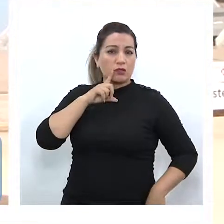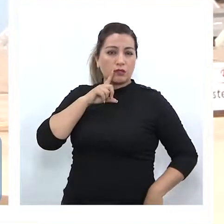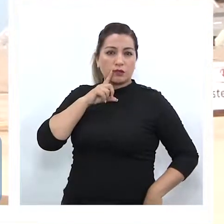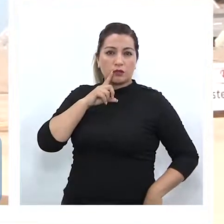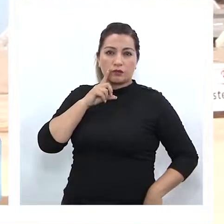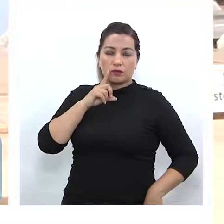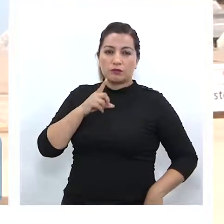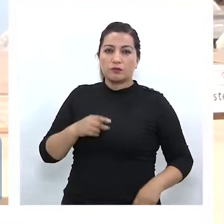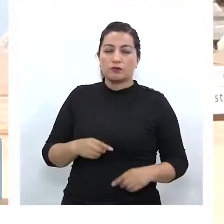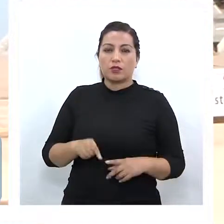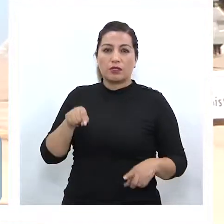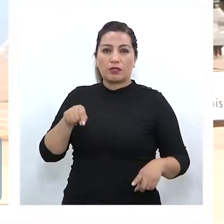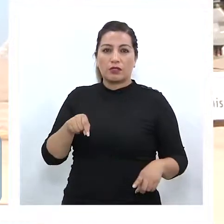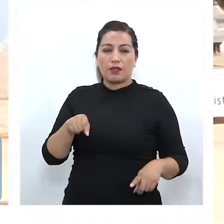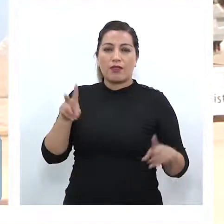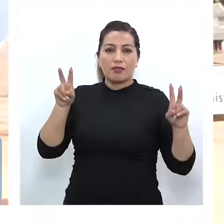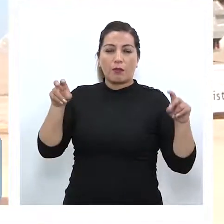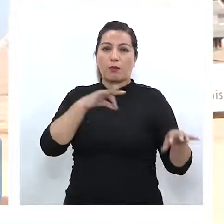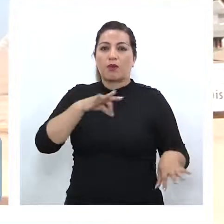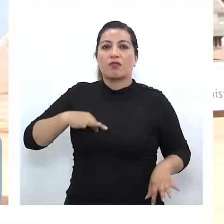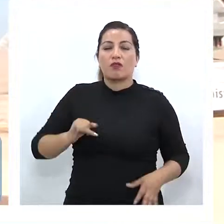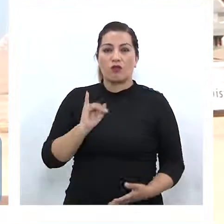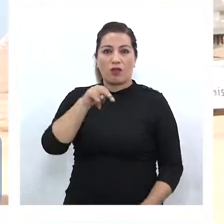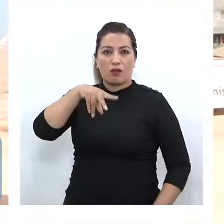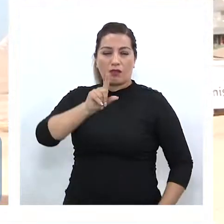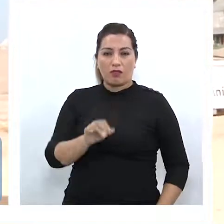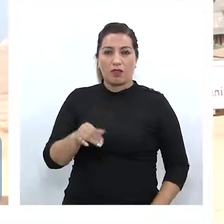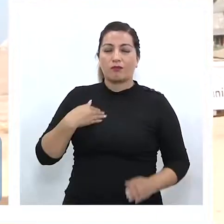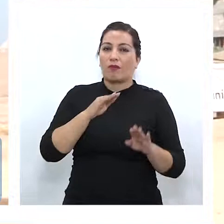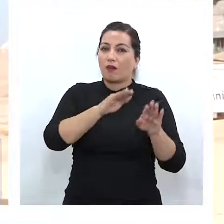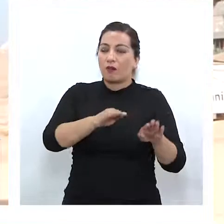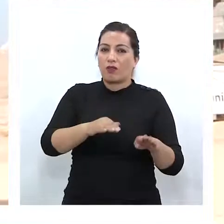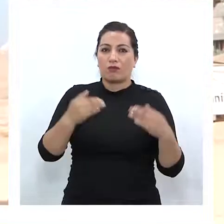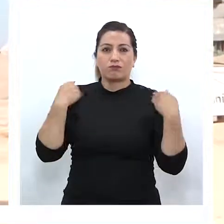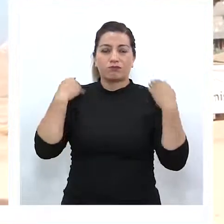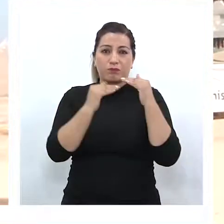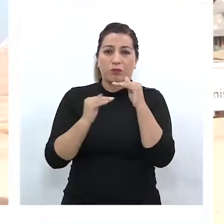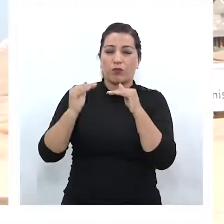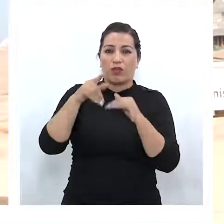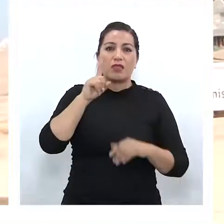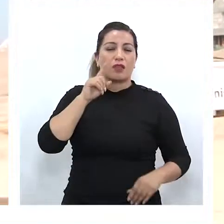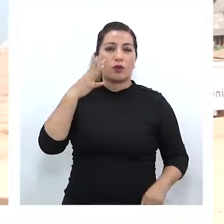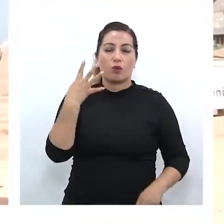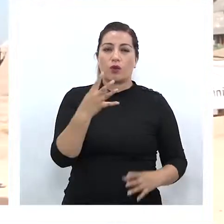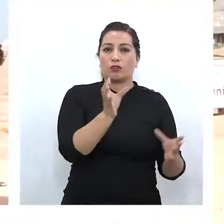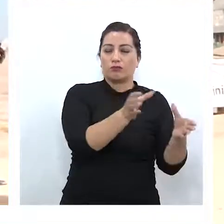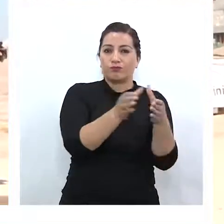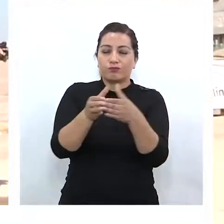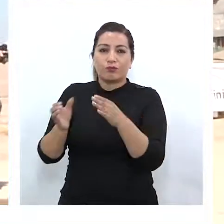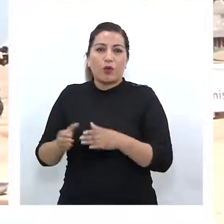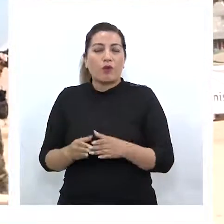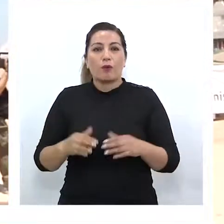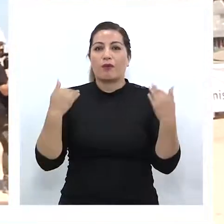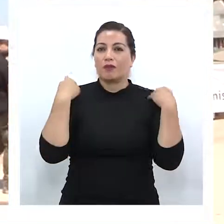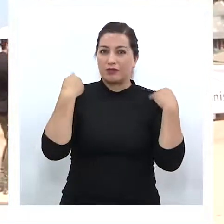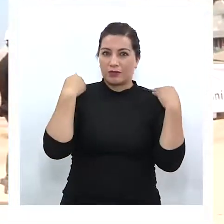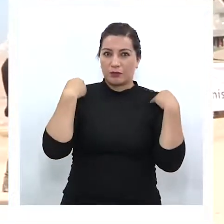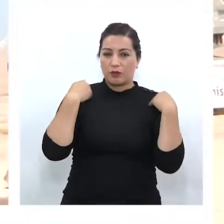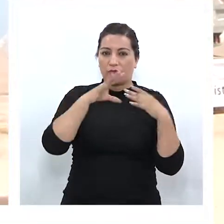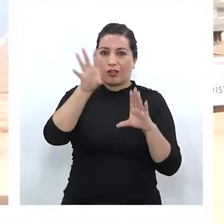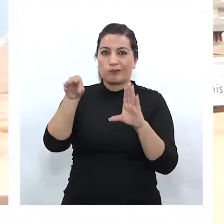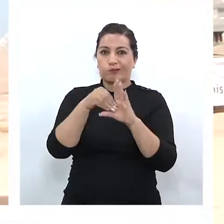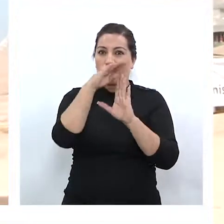tenemos dentro de las líneas que tiene el Ministerio del Deporte es apoyo a alto rendimiento. día contamos con cuatro disciplinas deportivas que están en este